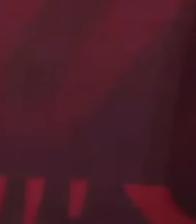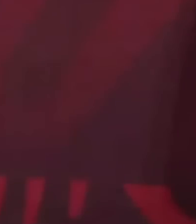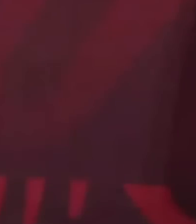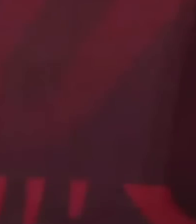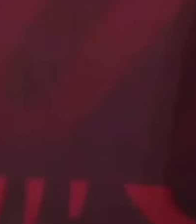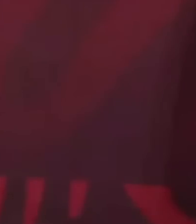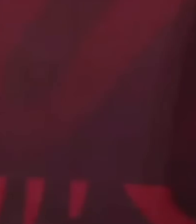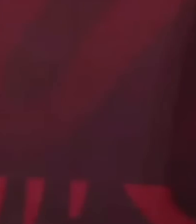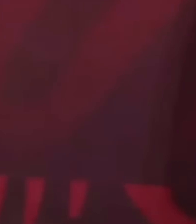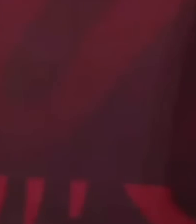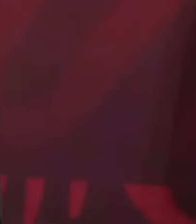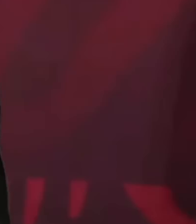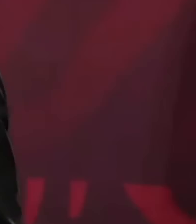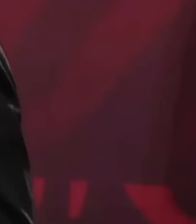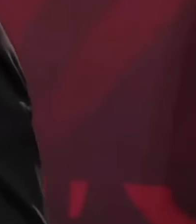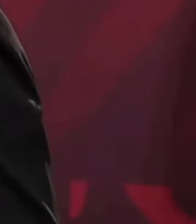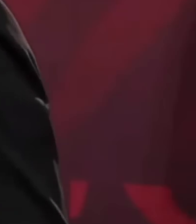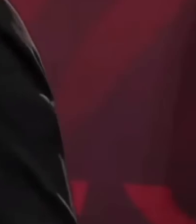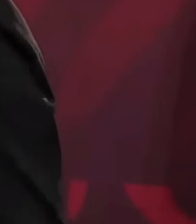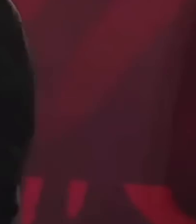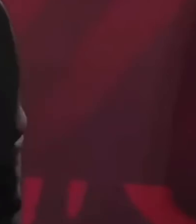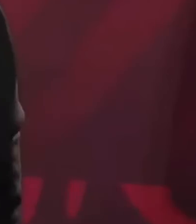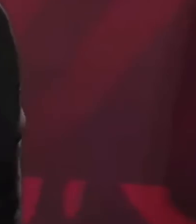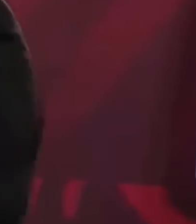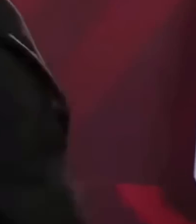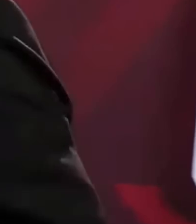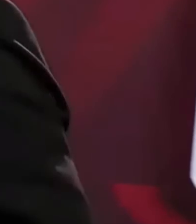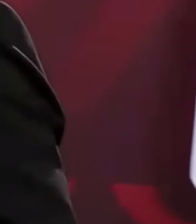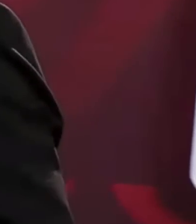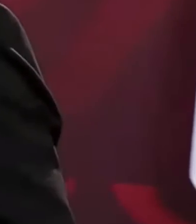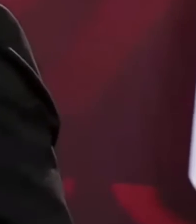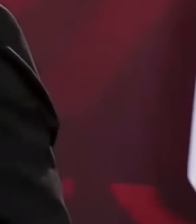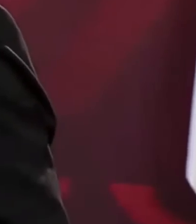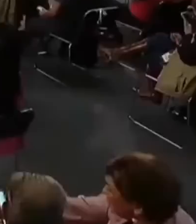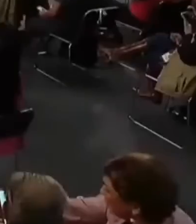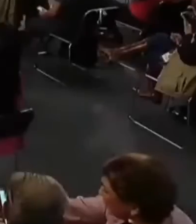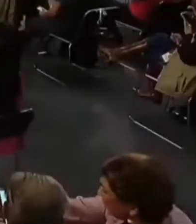imagínese si dedica seis mil millones